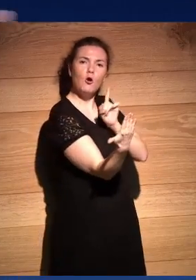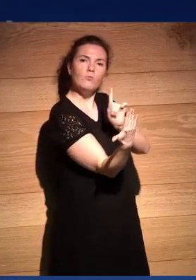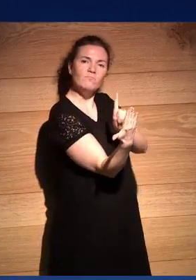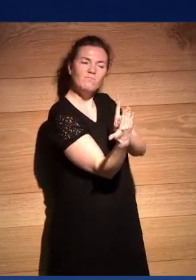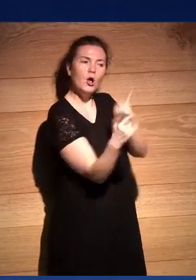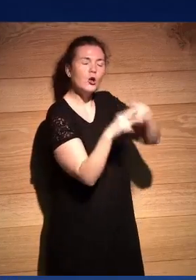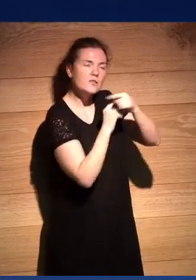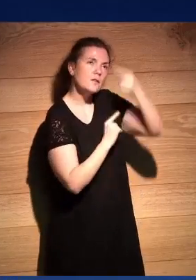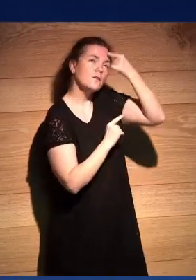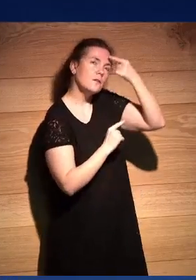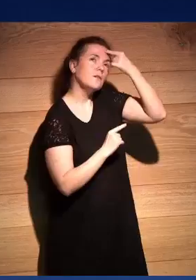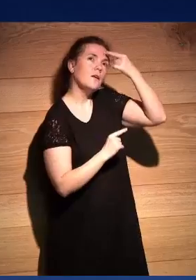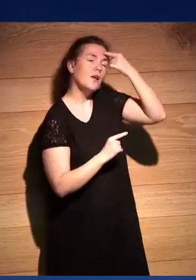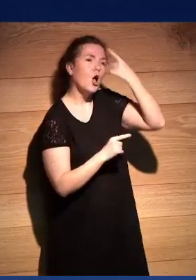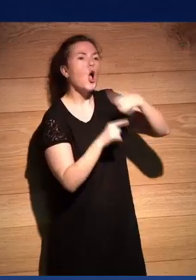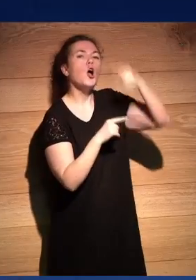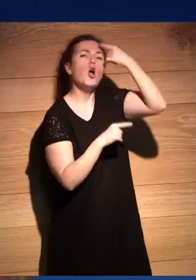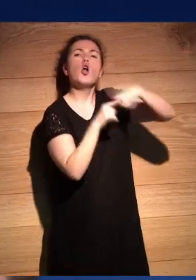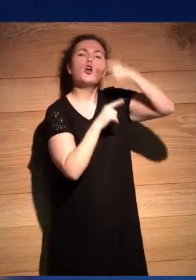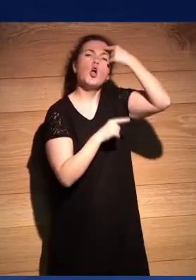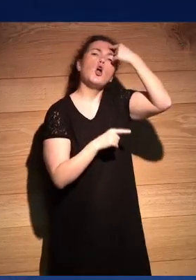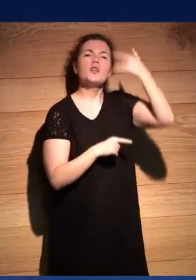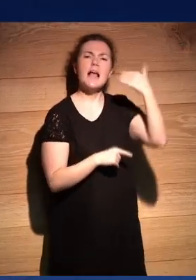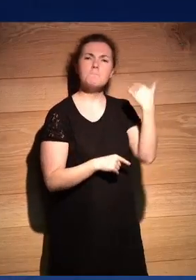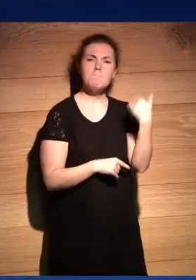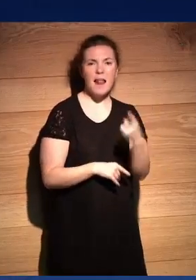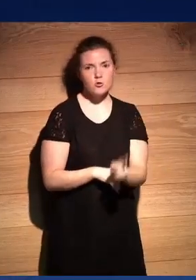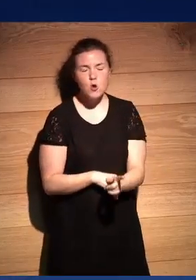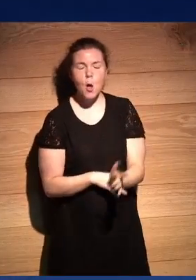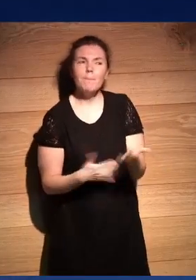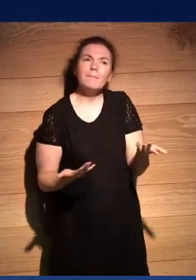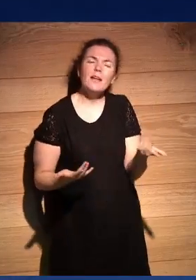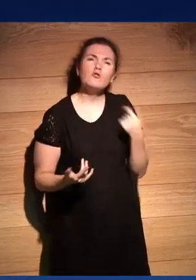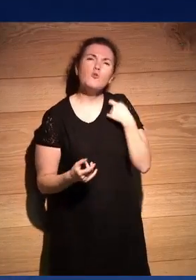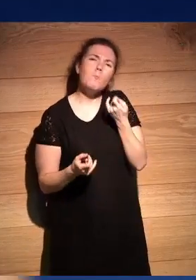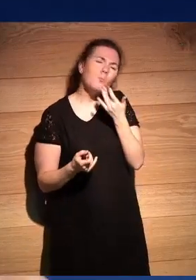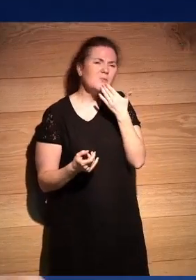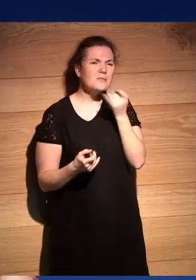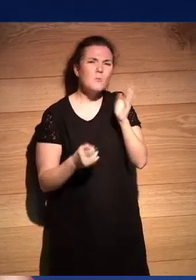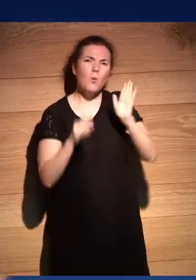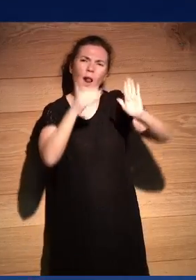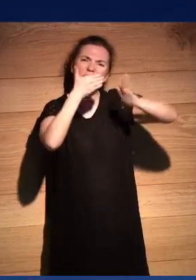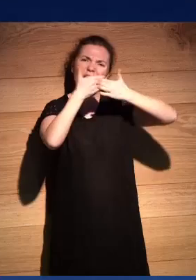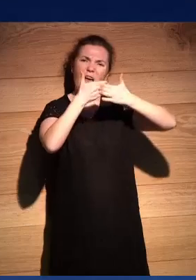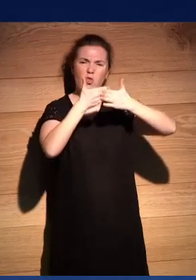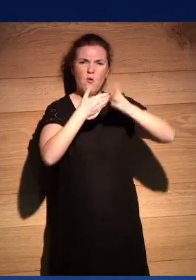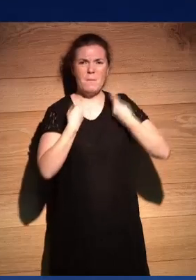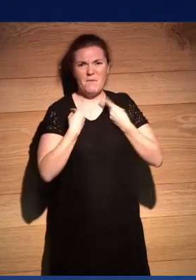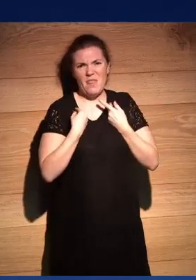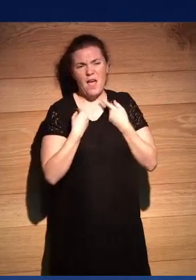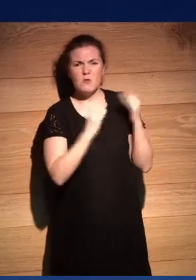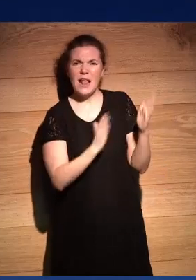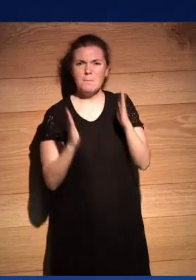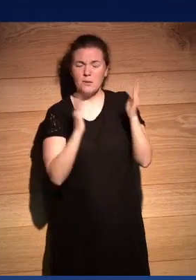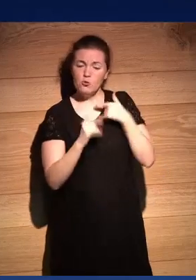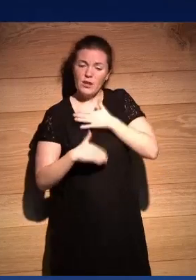que no no no cosas malas claro pero yo había como cerrado como un capítulo mi vida yo quería